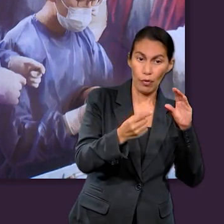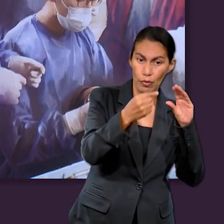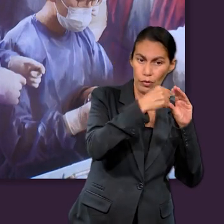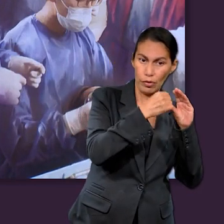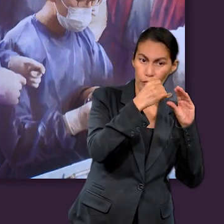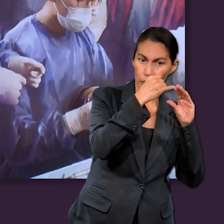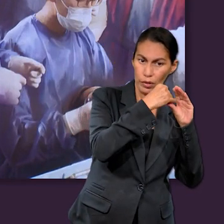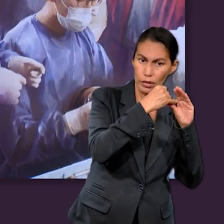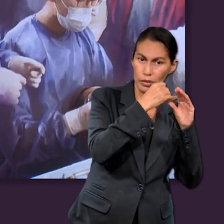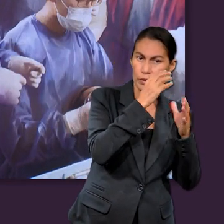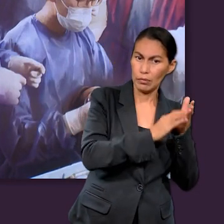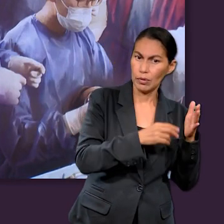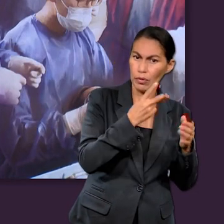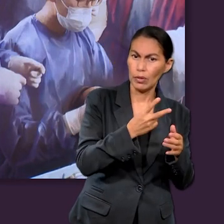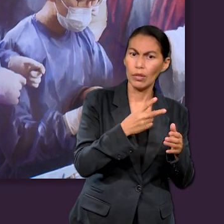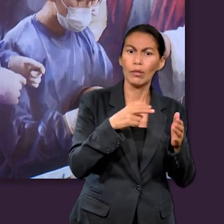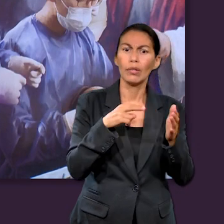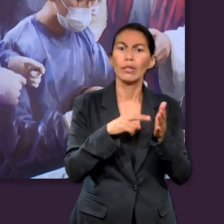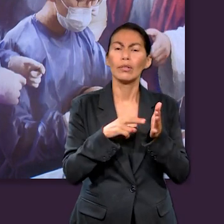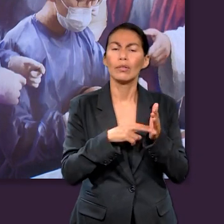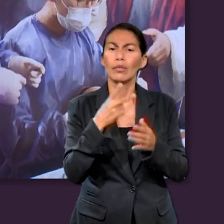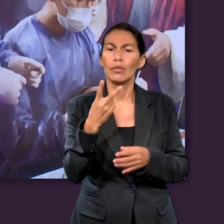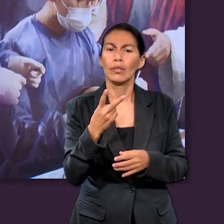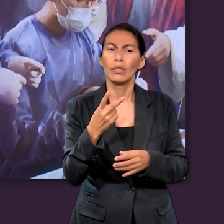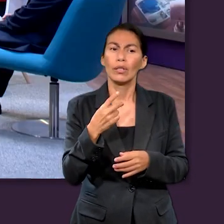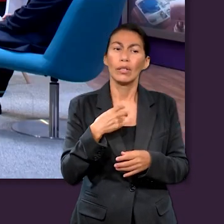2, el versículo 2, él dijo,